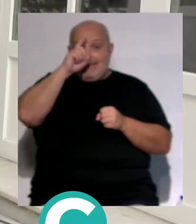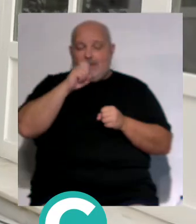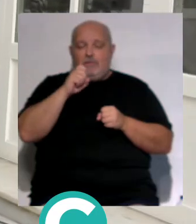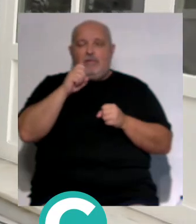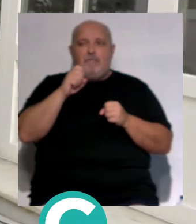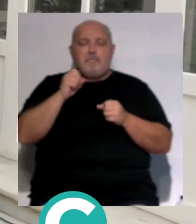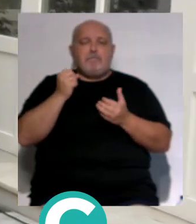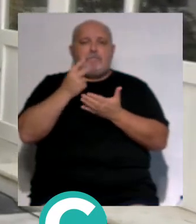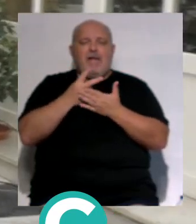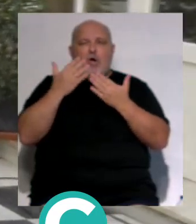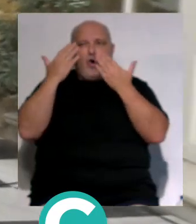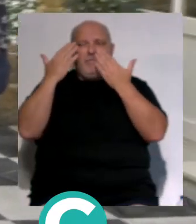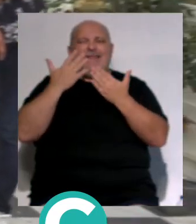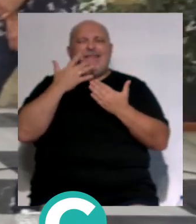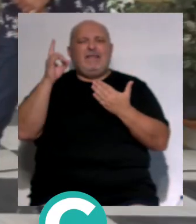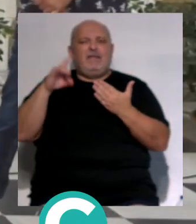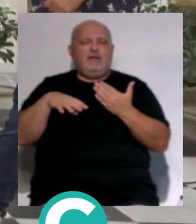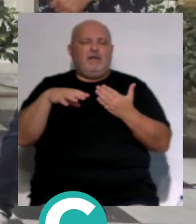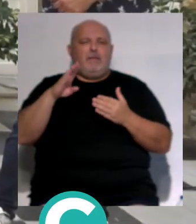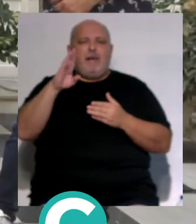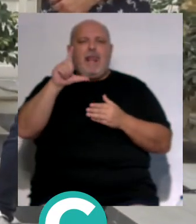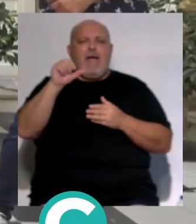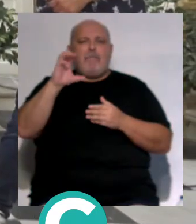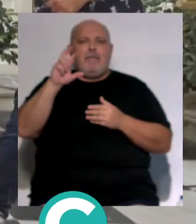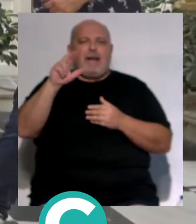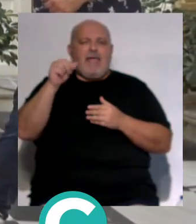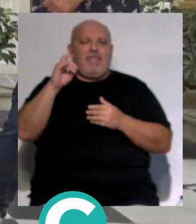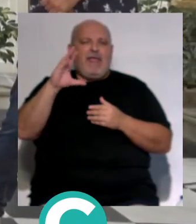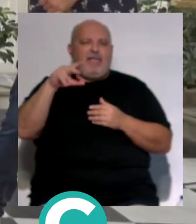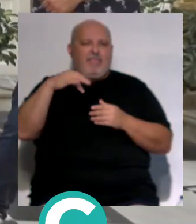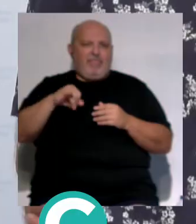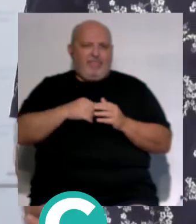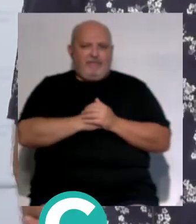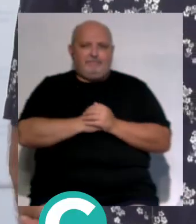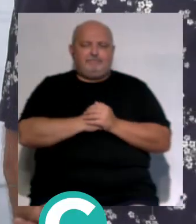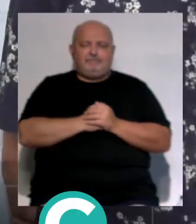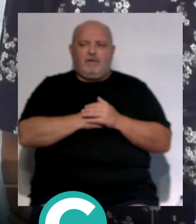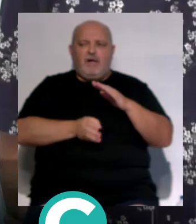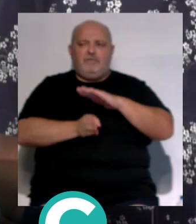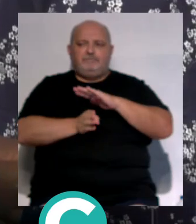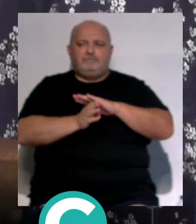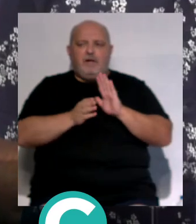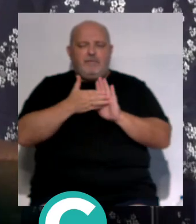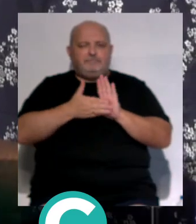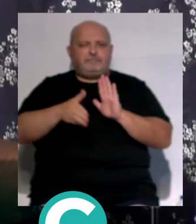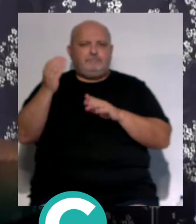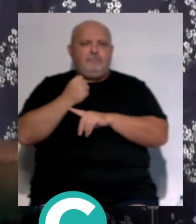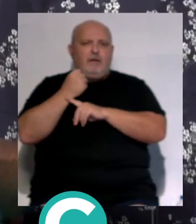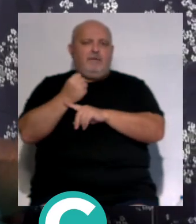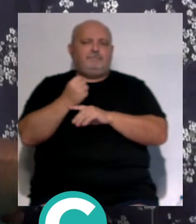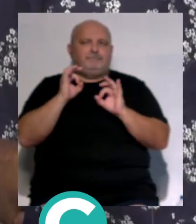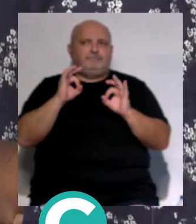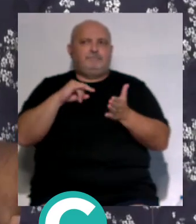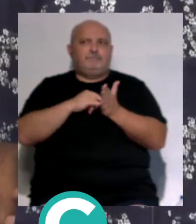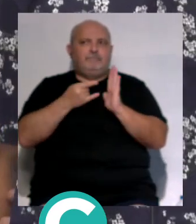servirá para rendir un homenaje a la Perla de Cádiz en su centenario. Vamos a seguir apoyando decididamente